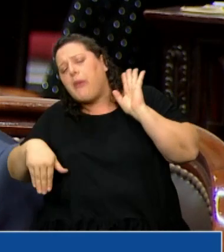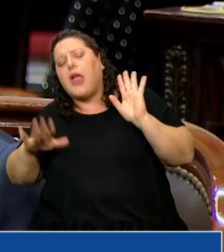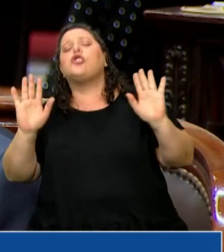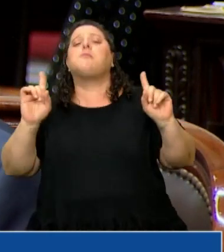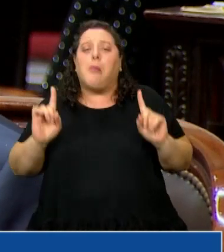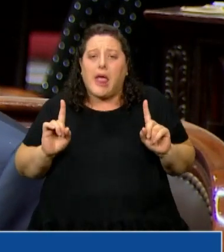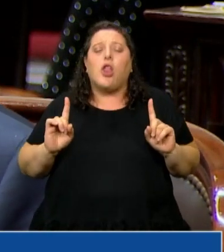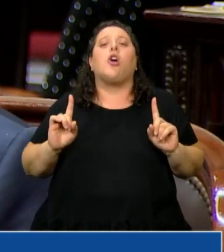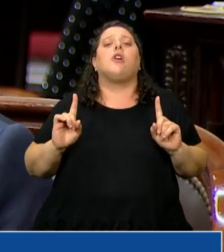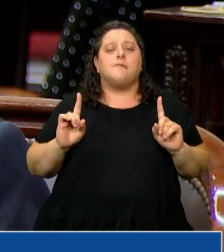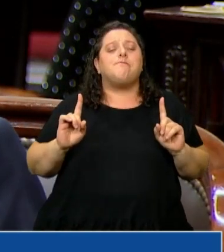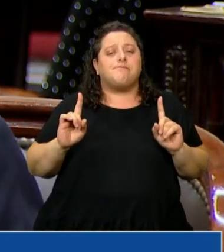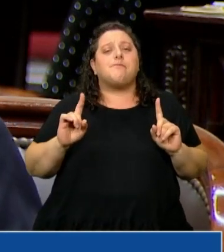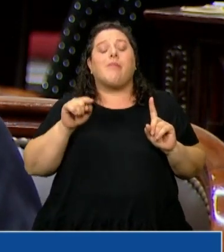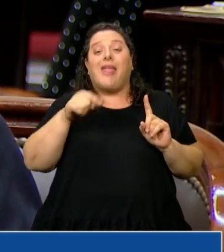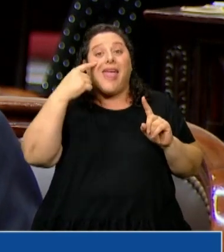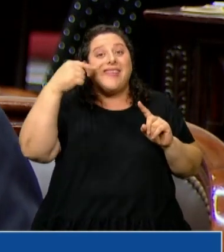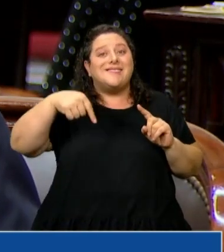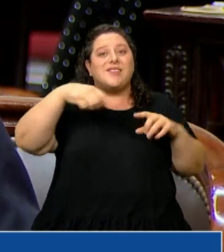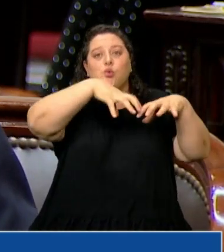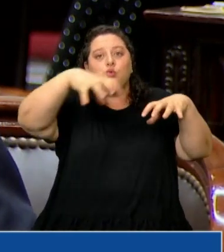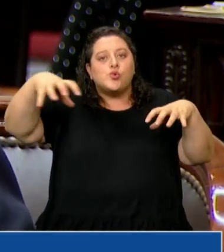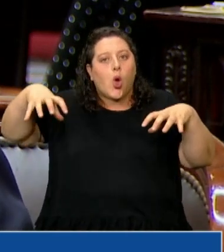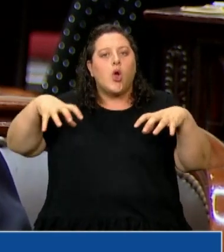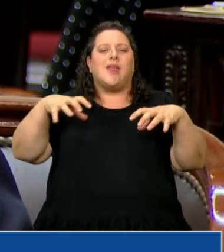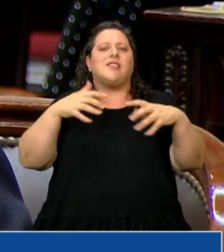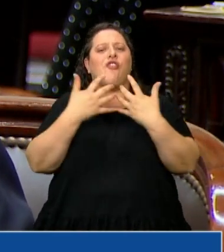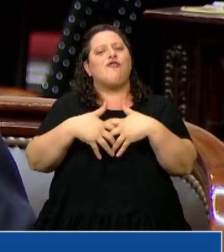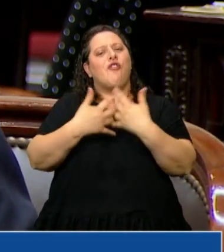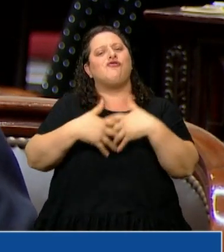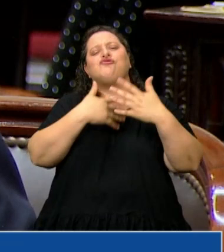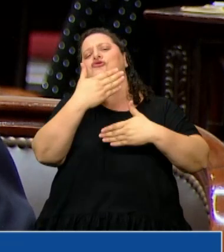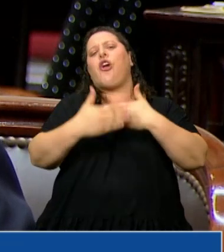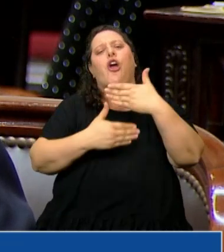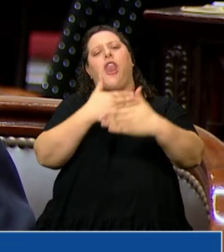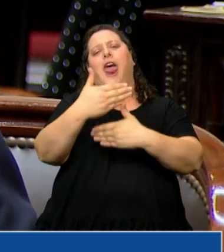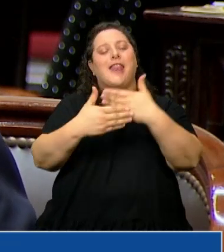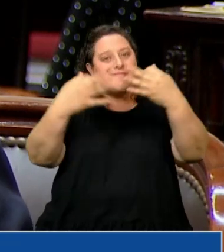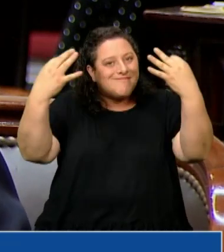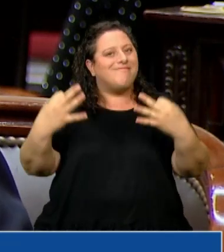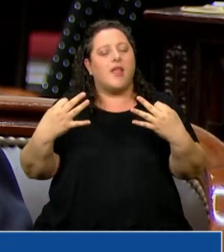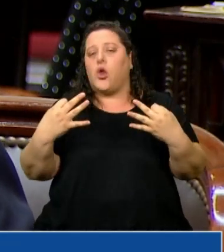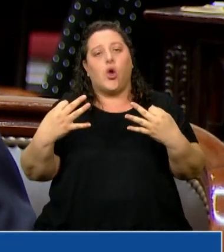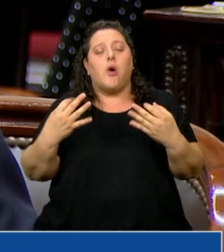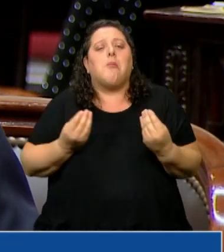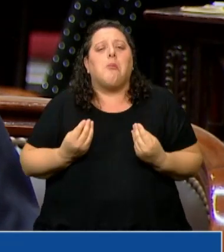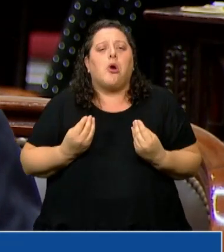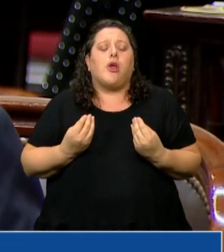cierto es que estas instituciones no funcionan debidamente producto